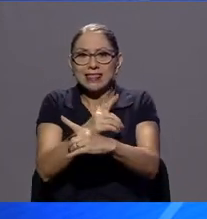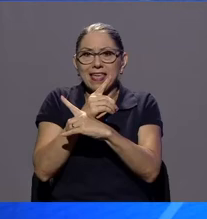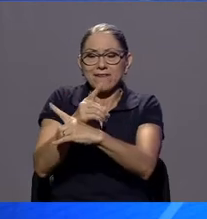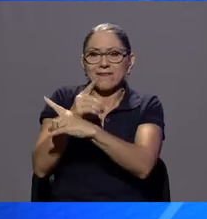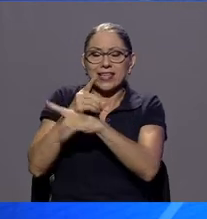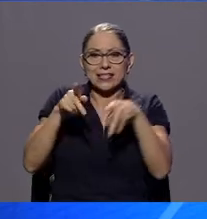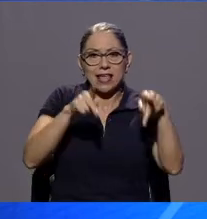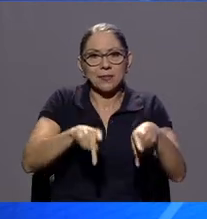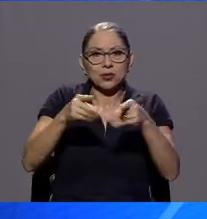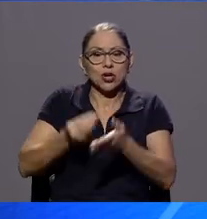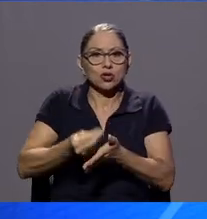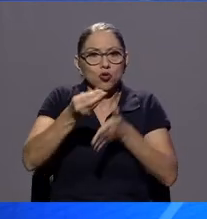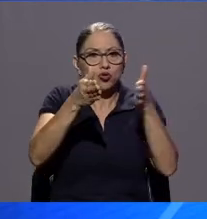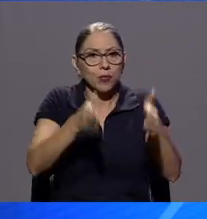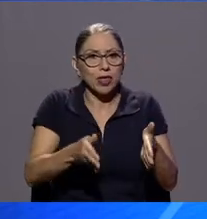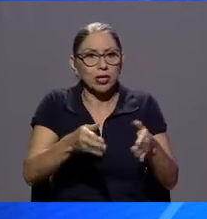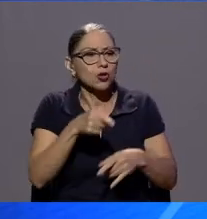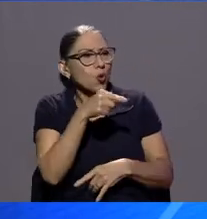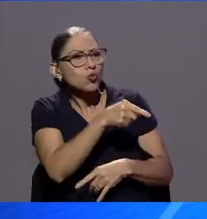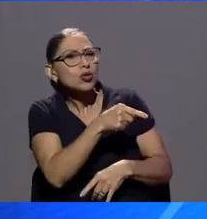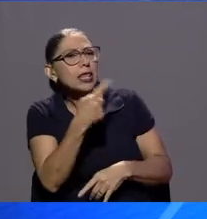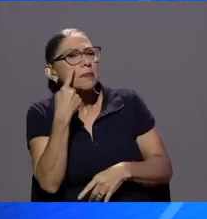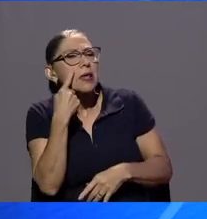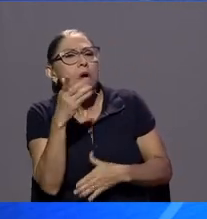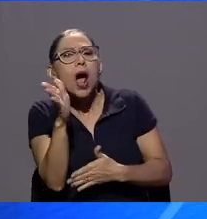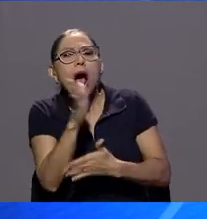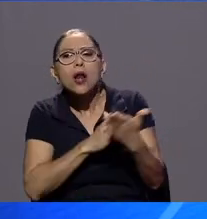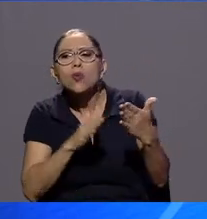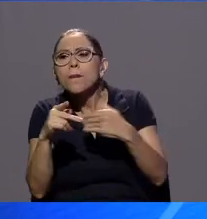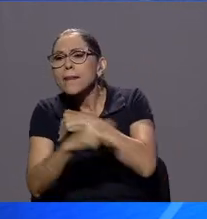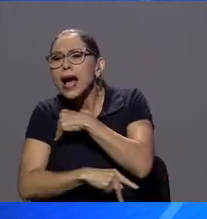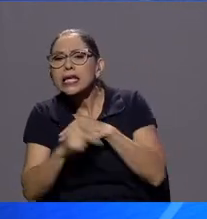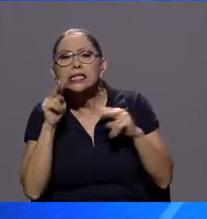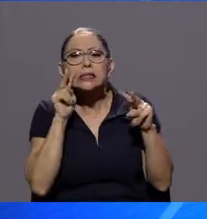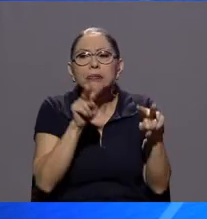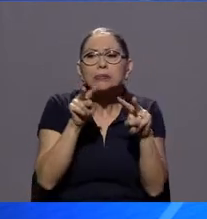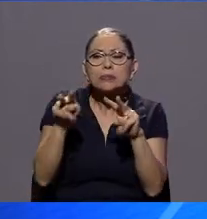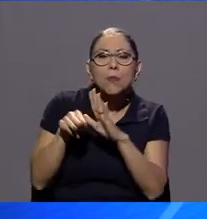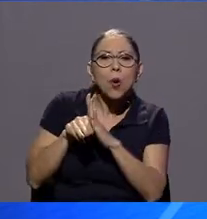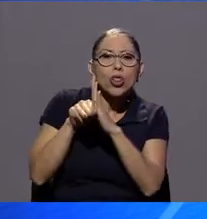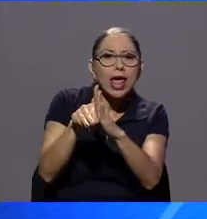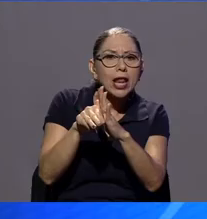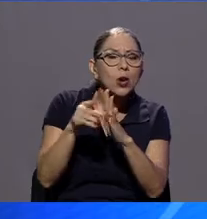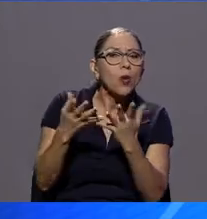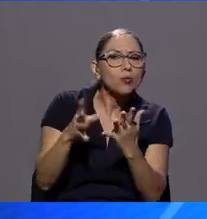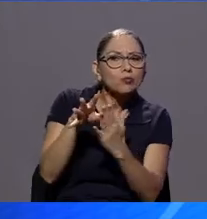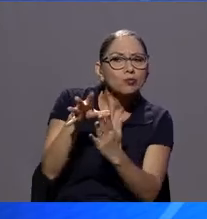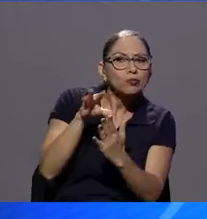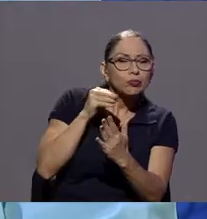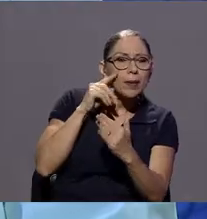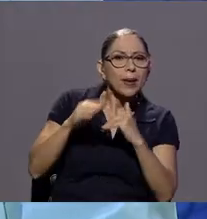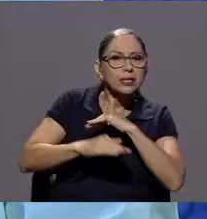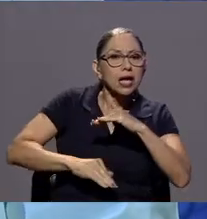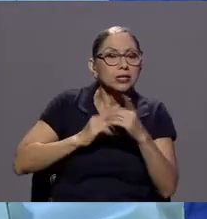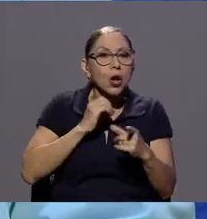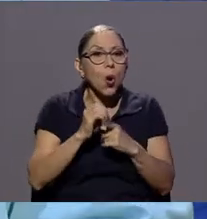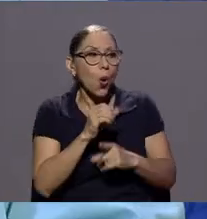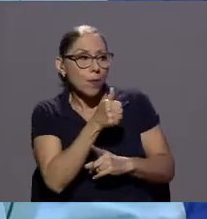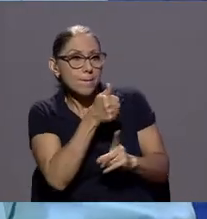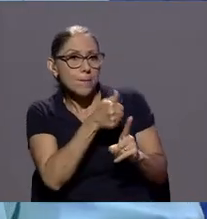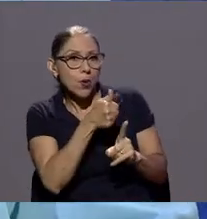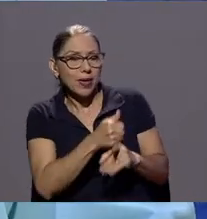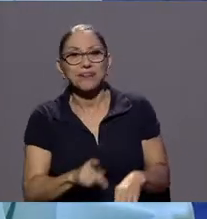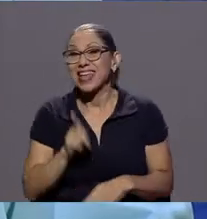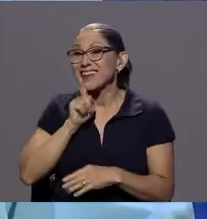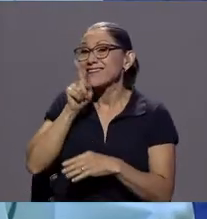consumidores ¿Buscaron ustedes algún modelo en cual pasarse o es algo totalmente una creación muy propia? Miren, en realidad